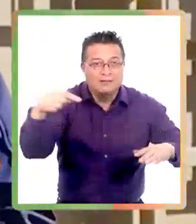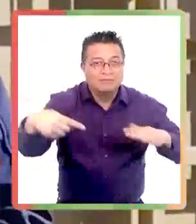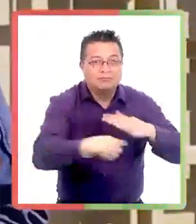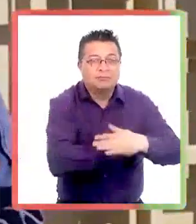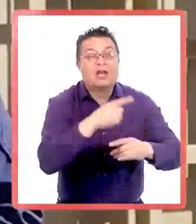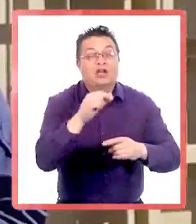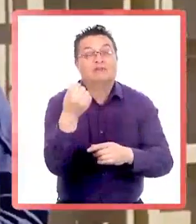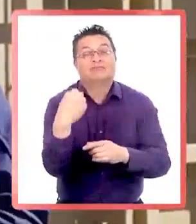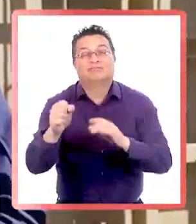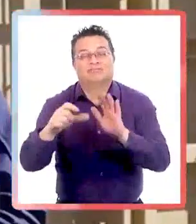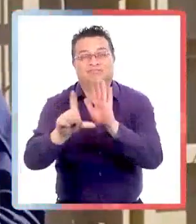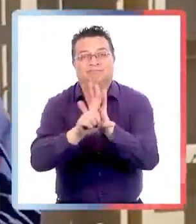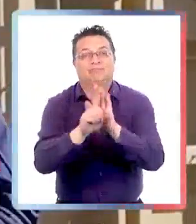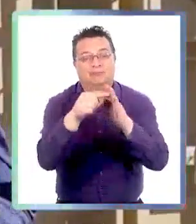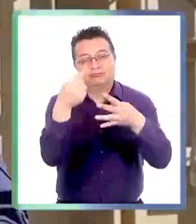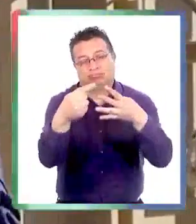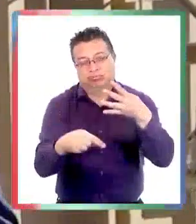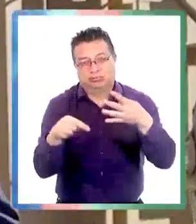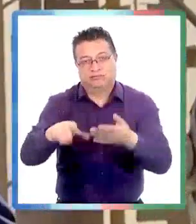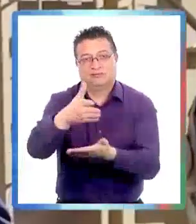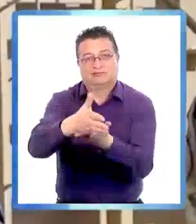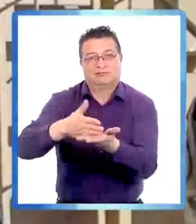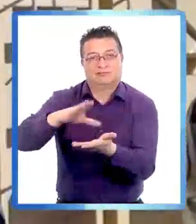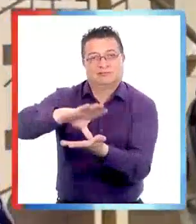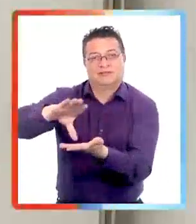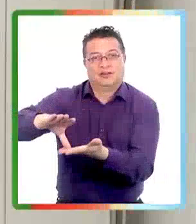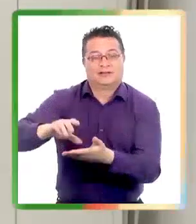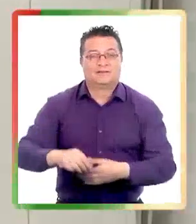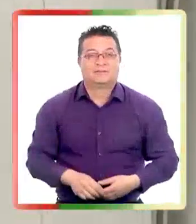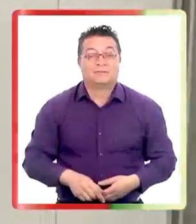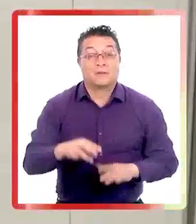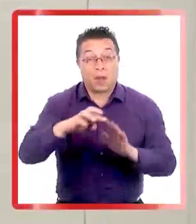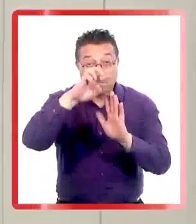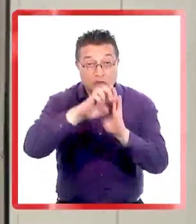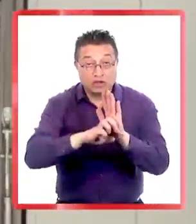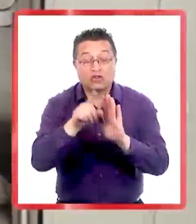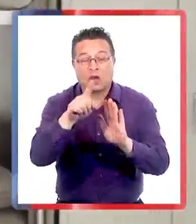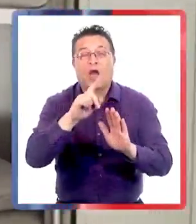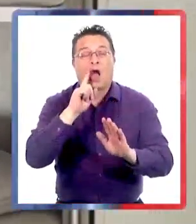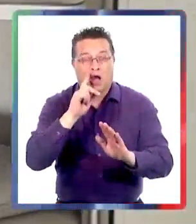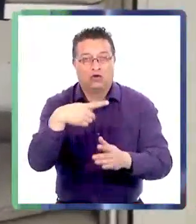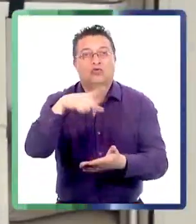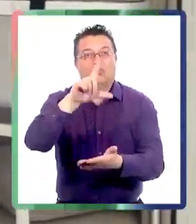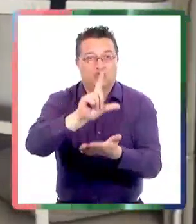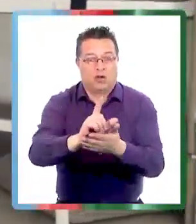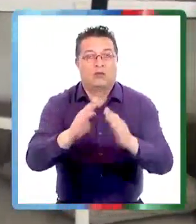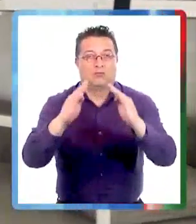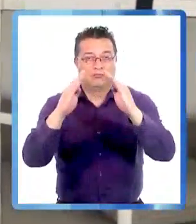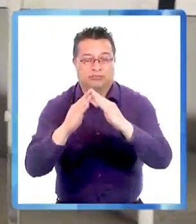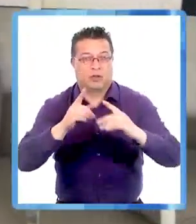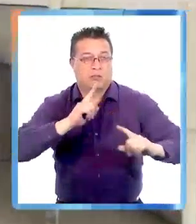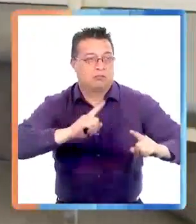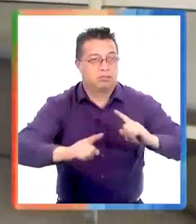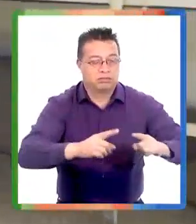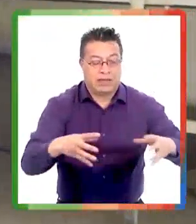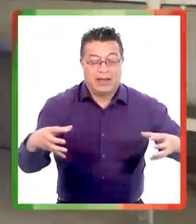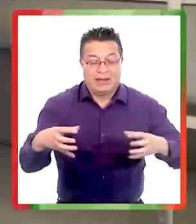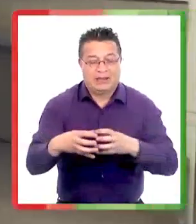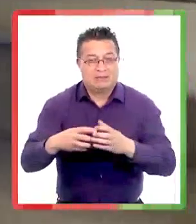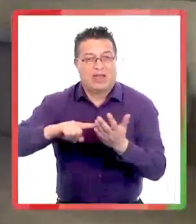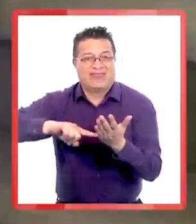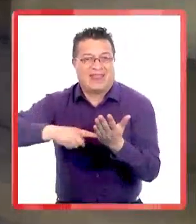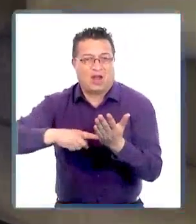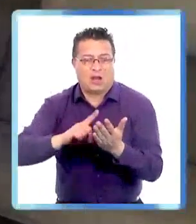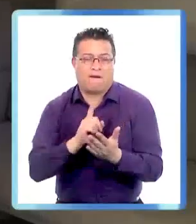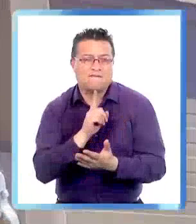migrantes, la trata de personas y otros delitos que ocurren también aquí en frontera. Este proyecto considera la instalación de un puesto